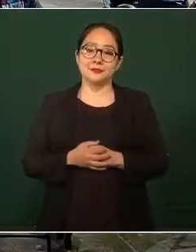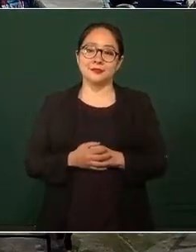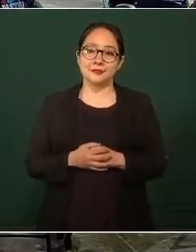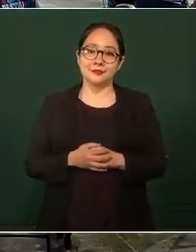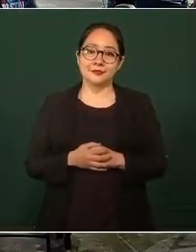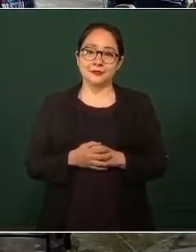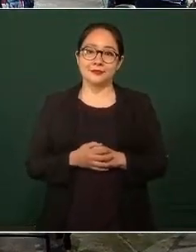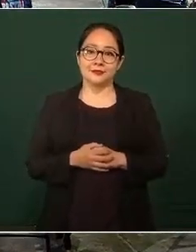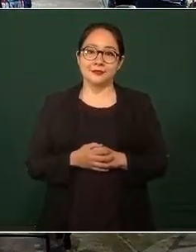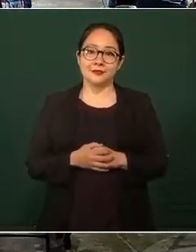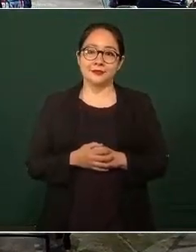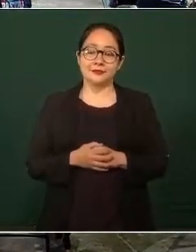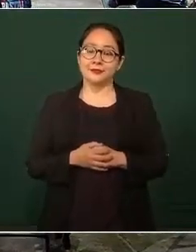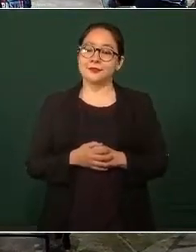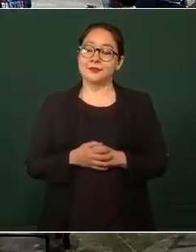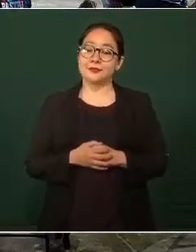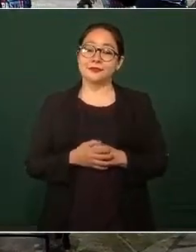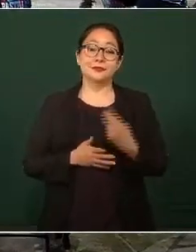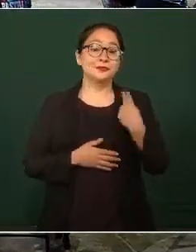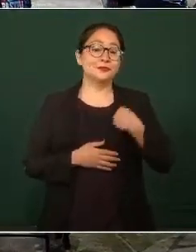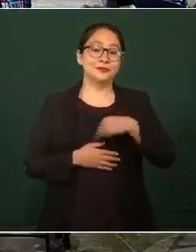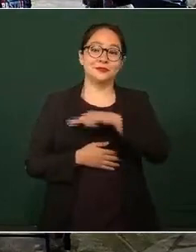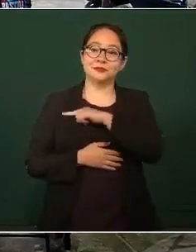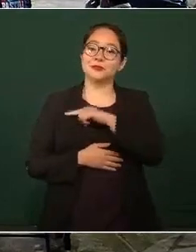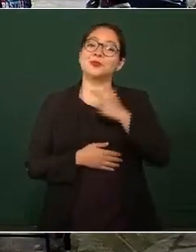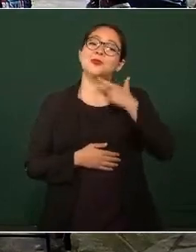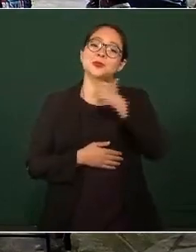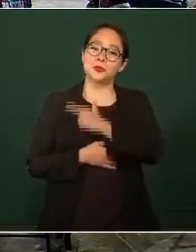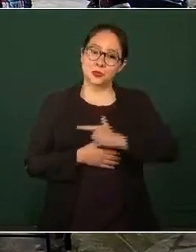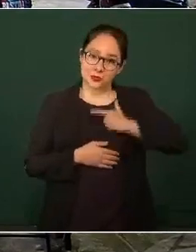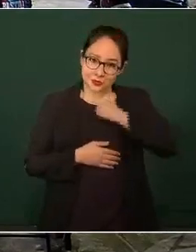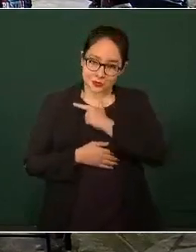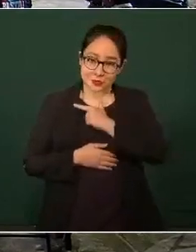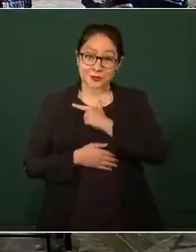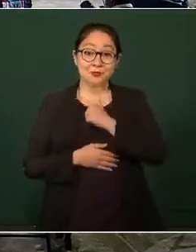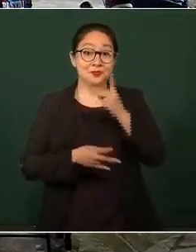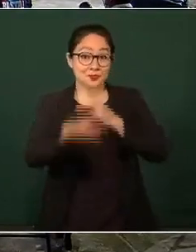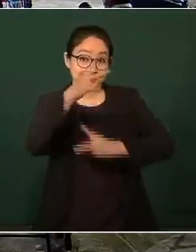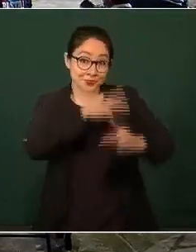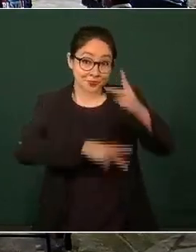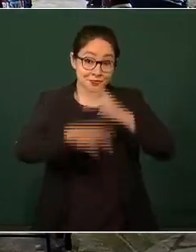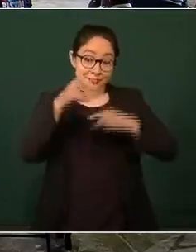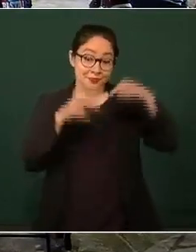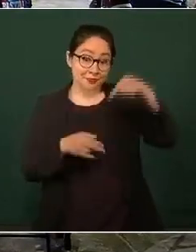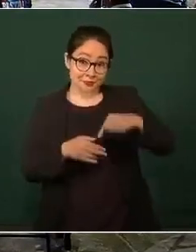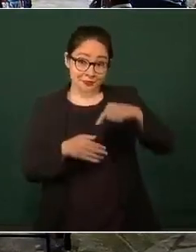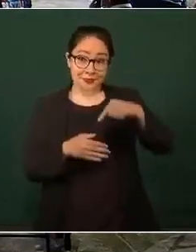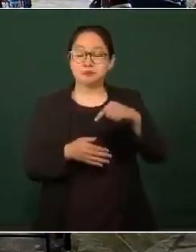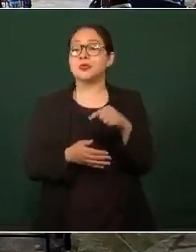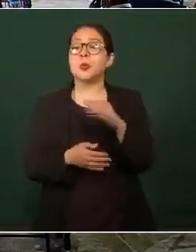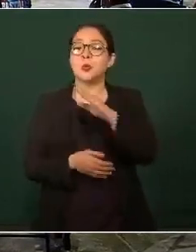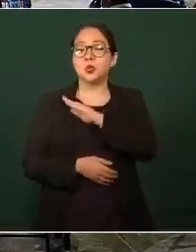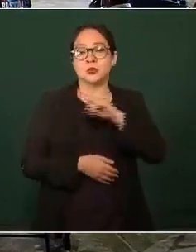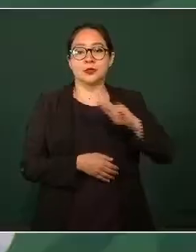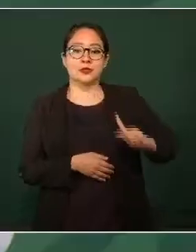Pues nos da muchísimo gusto estar en el puerto de Coatzacoalcos